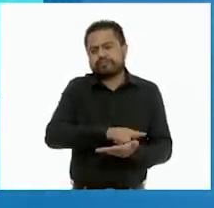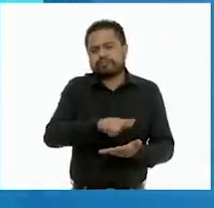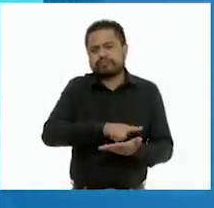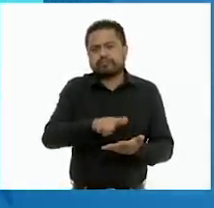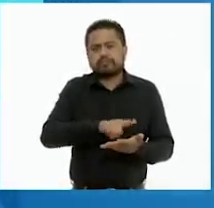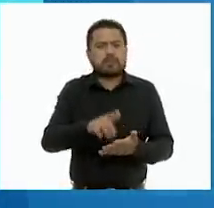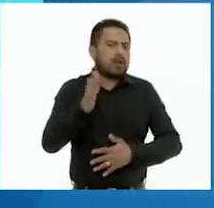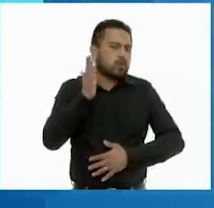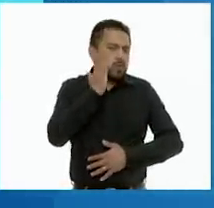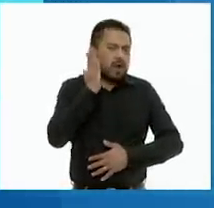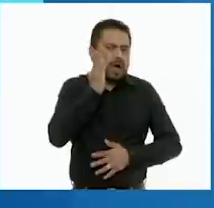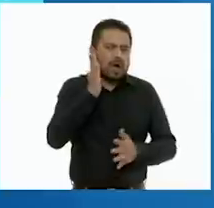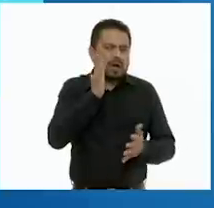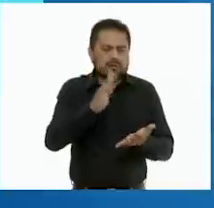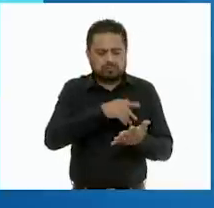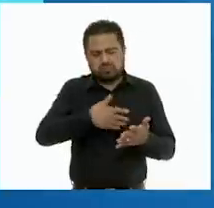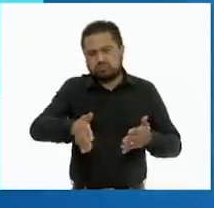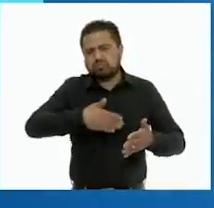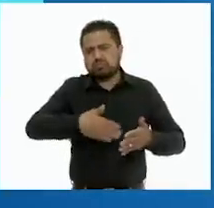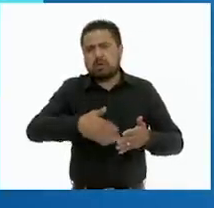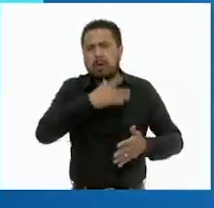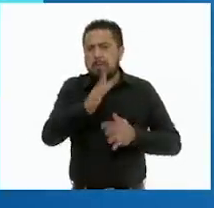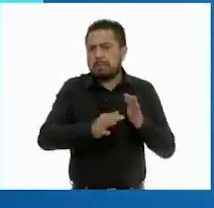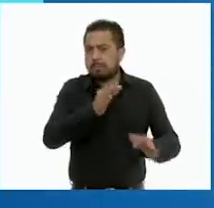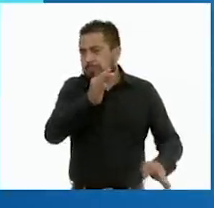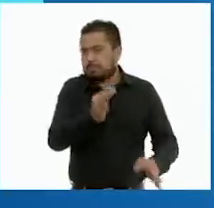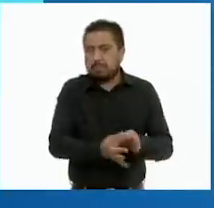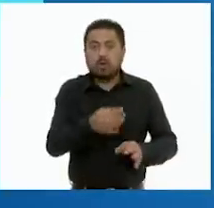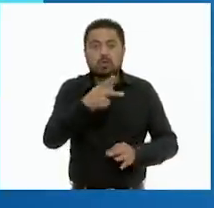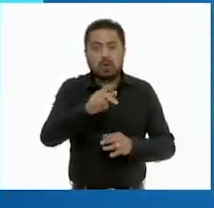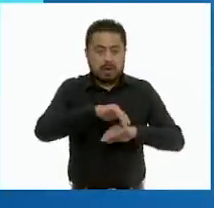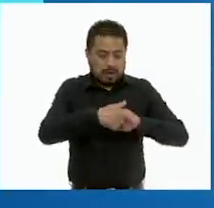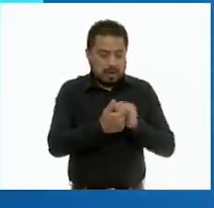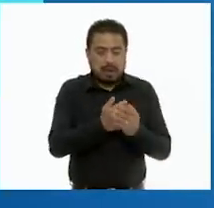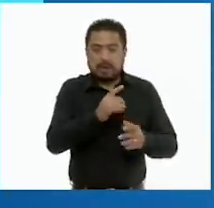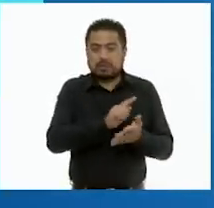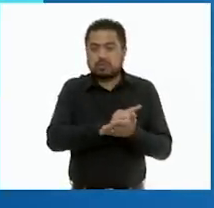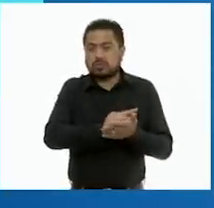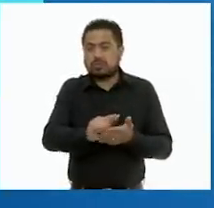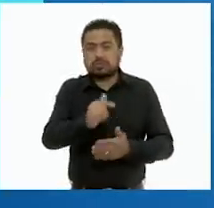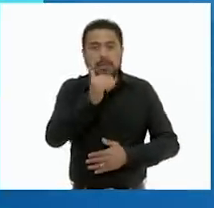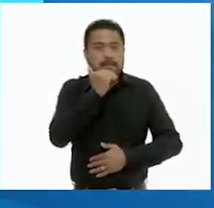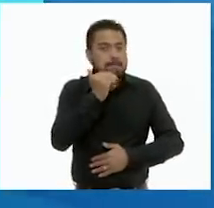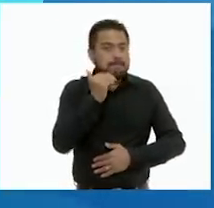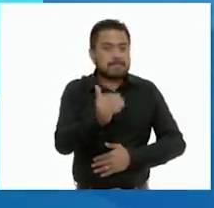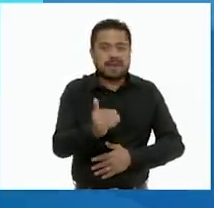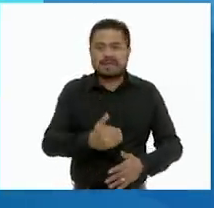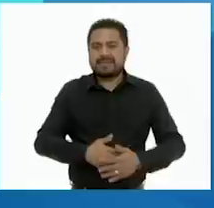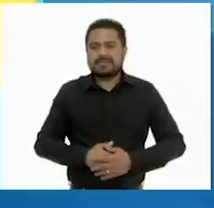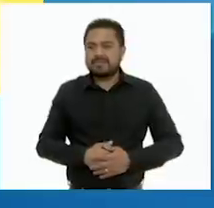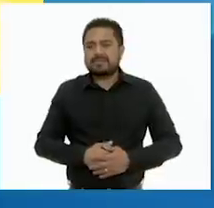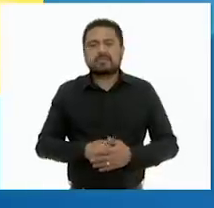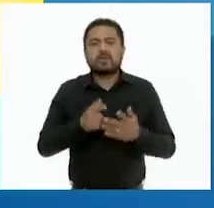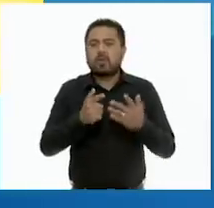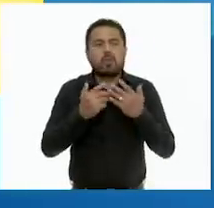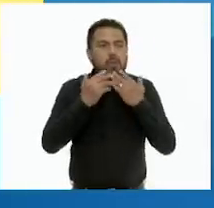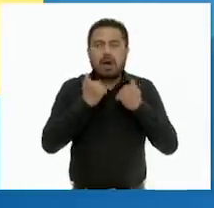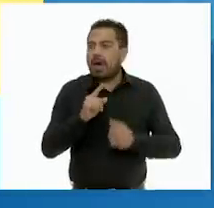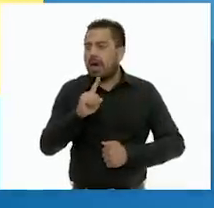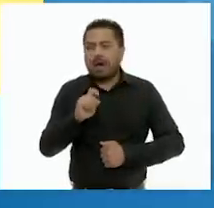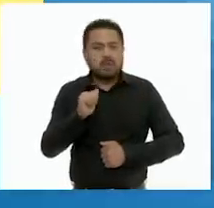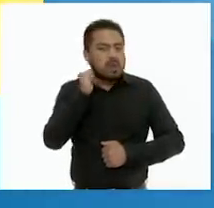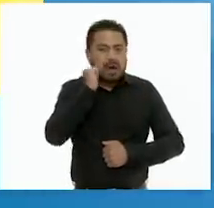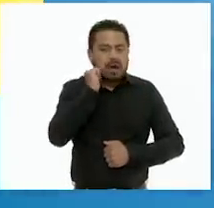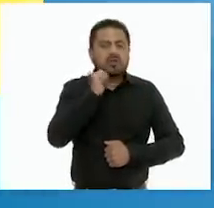Sécalas con una toalla. ¡Y listo! Tus manos están limpias. Si no tienes agua y